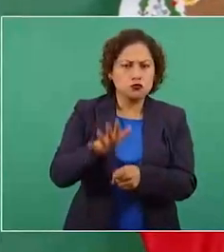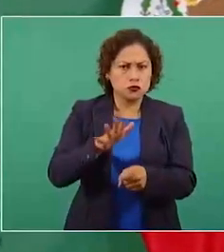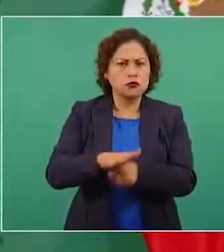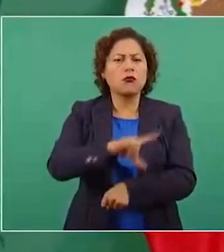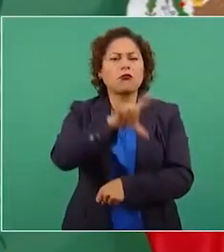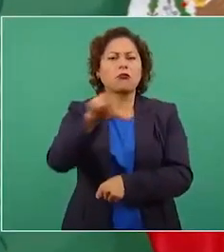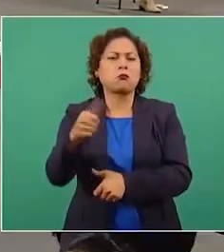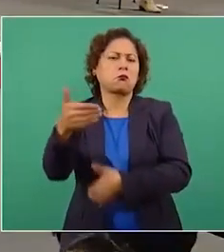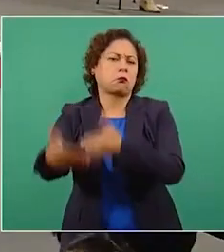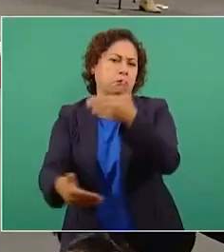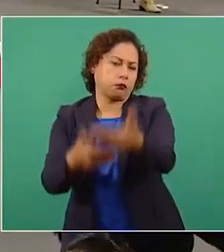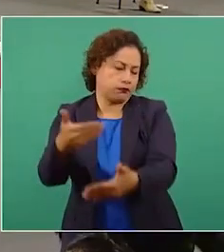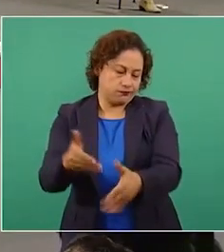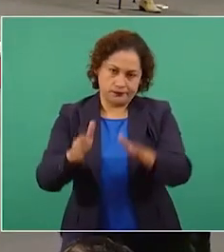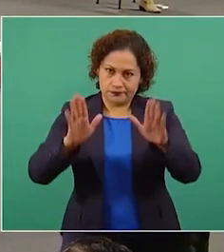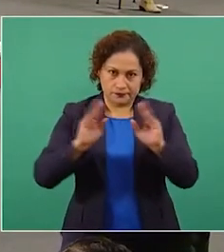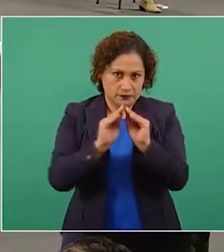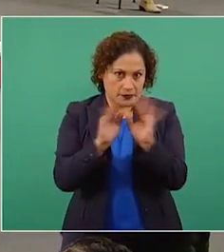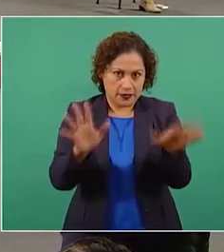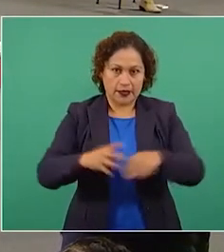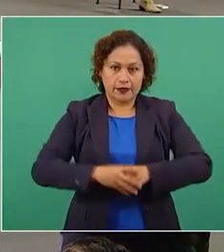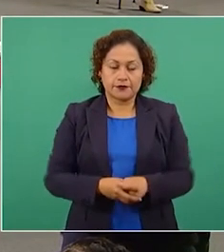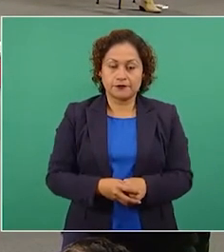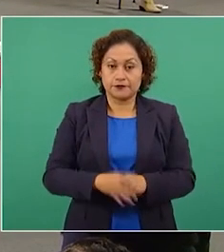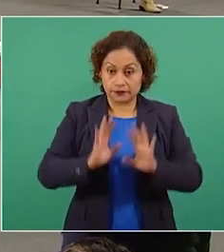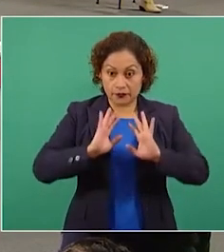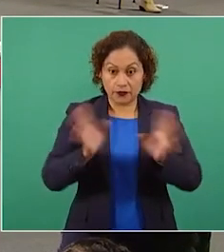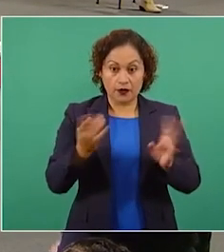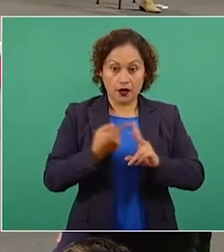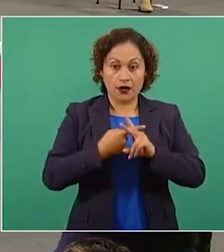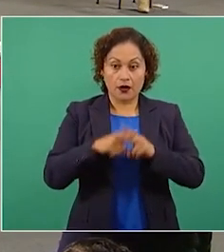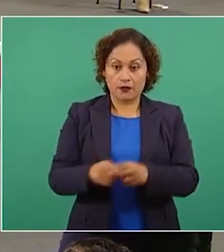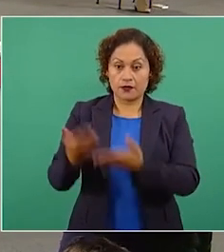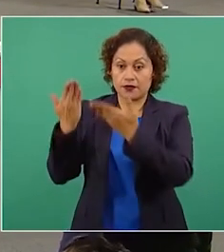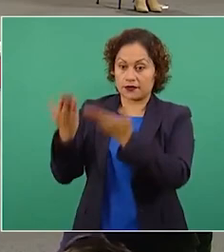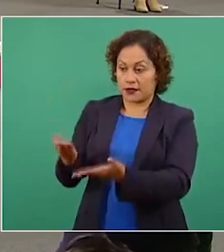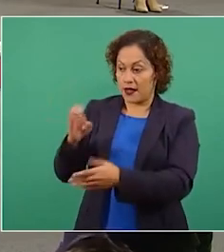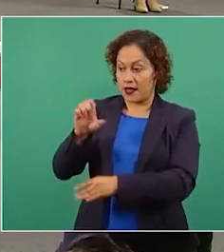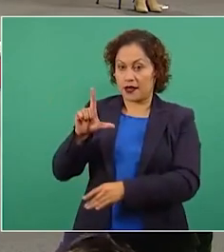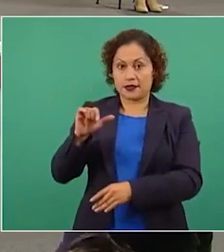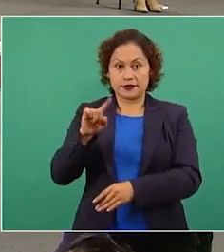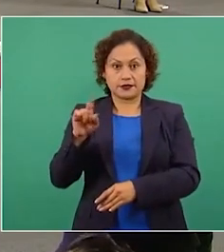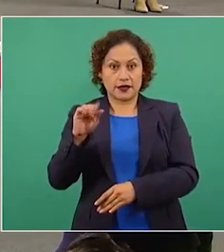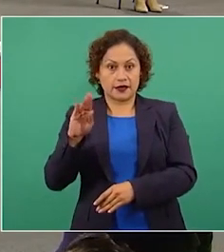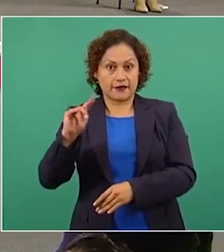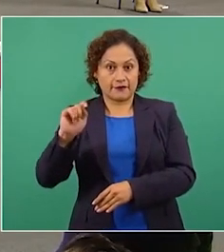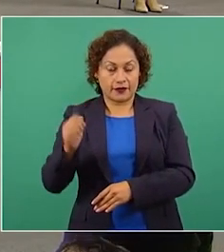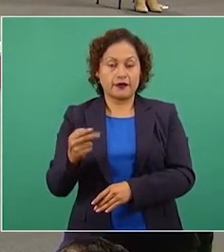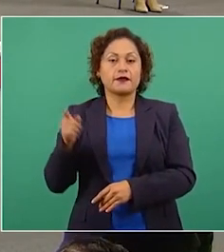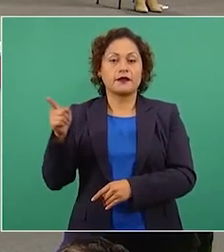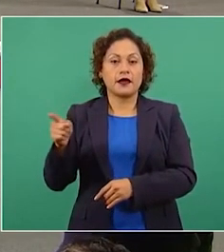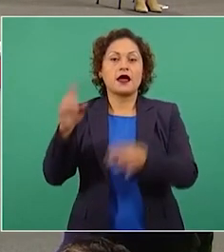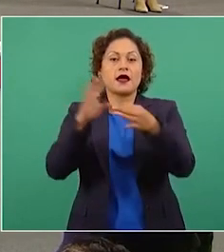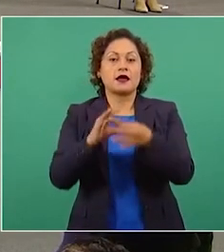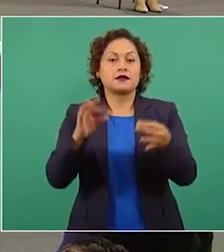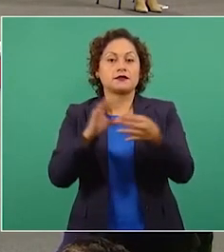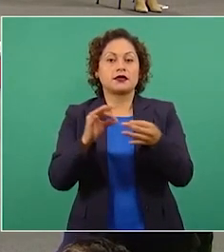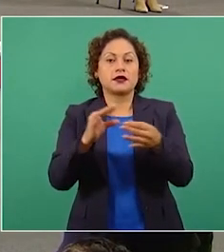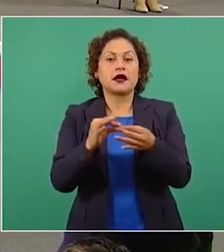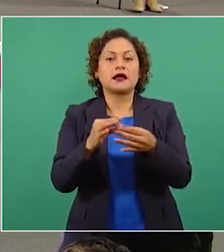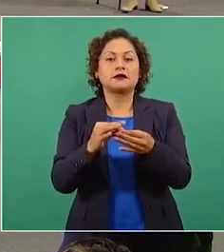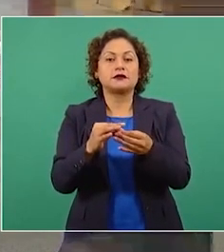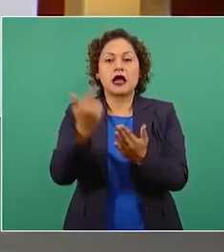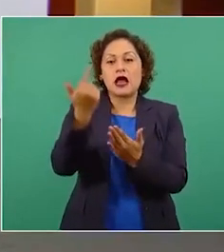De modo que iniciamos con Elizabeth sobre el quién es quién en las mentiras